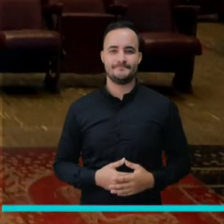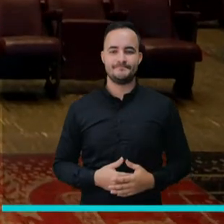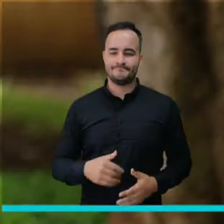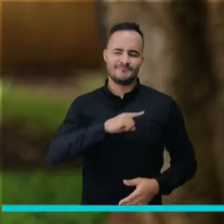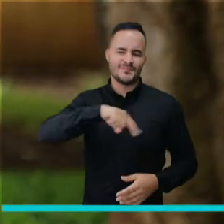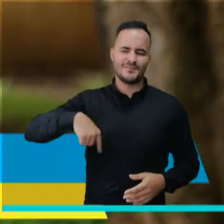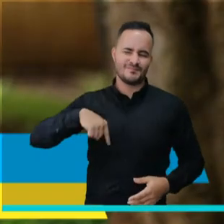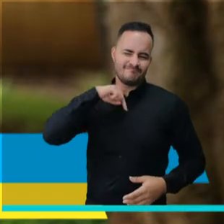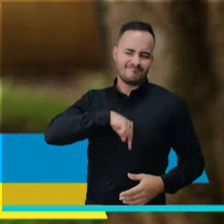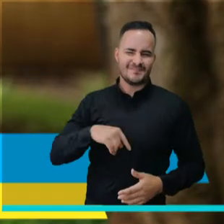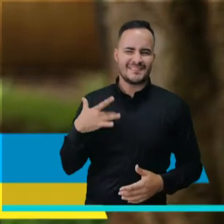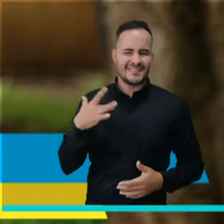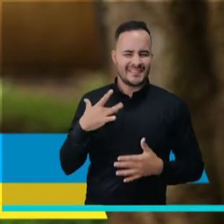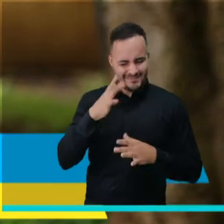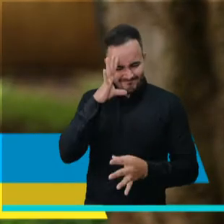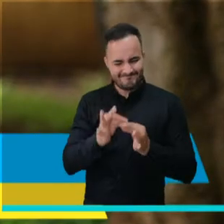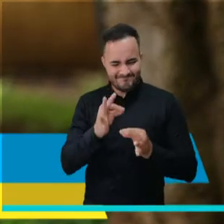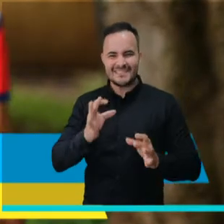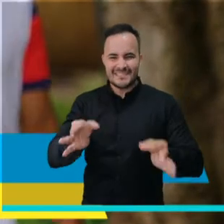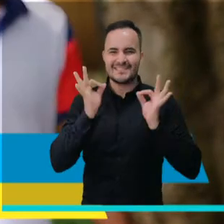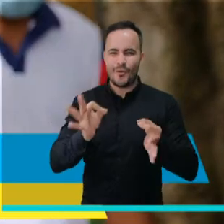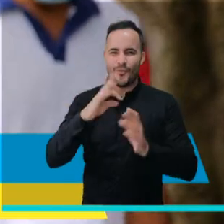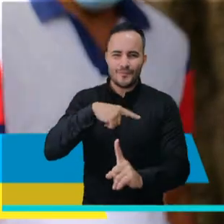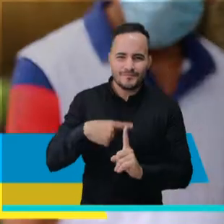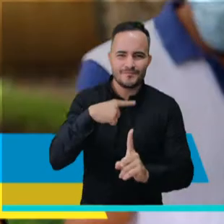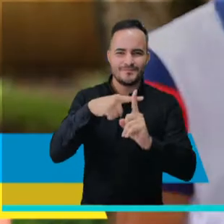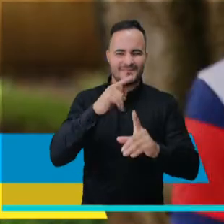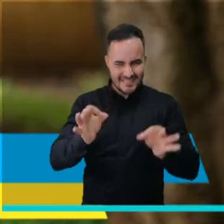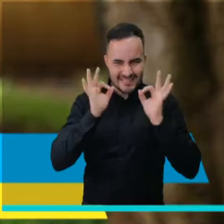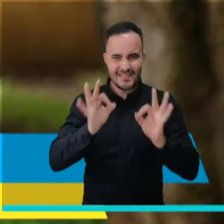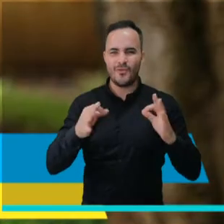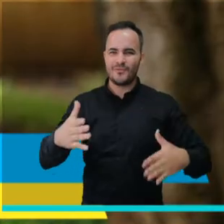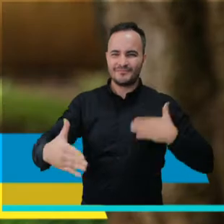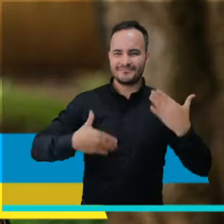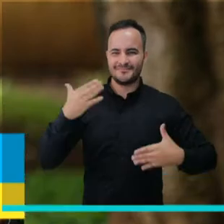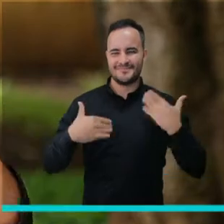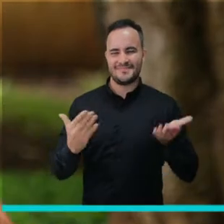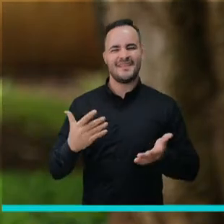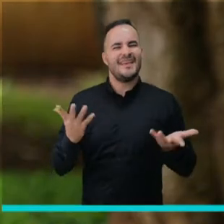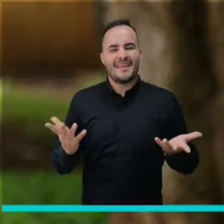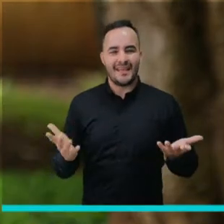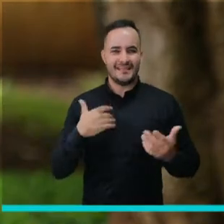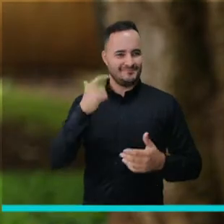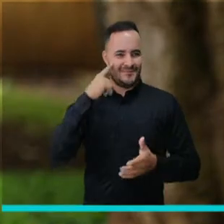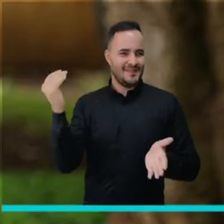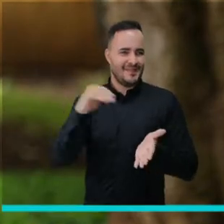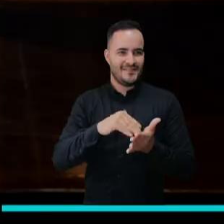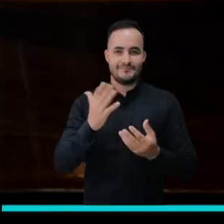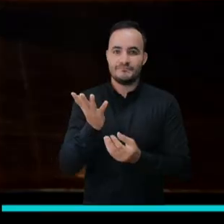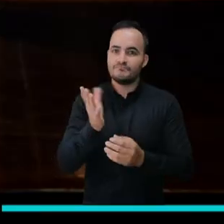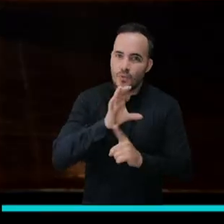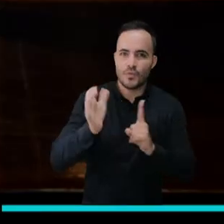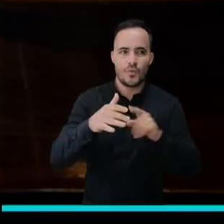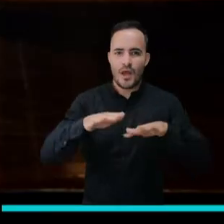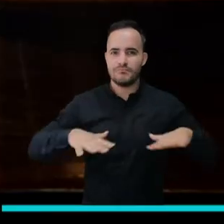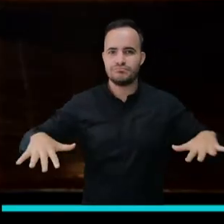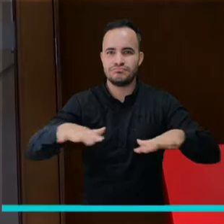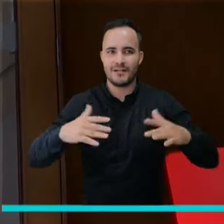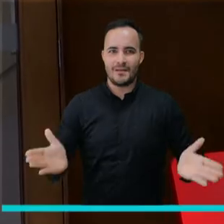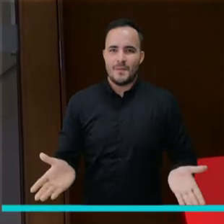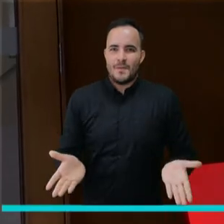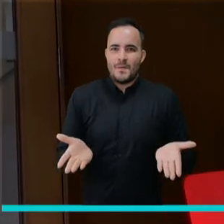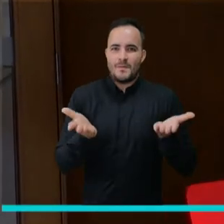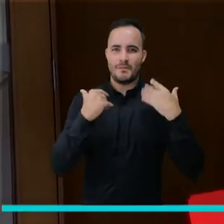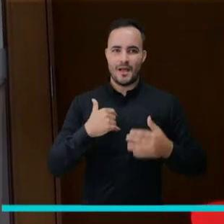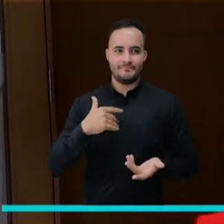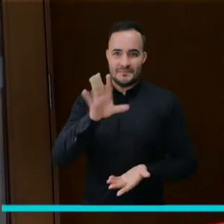Estamos llenos de fe, de mucha esperanza y de mucha alegría de que volvamos a retomar el hábito cultural, que la gente vuelva al